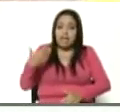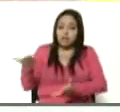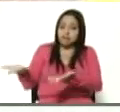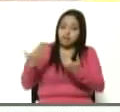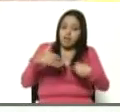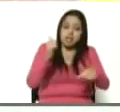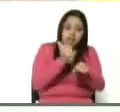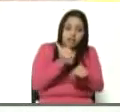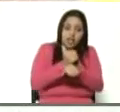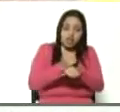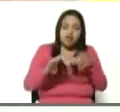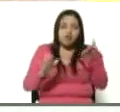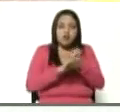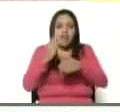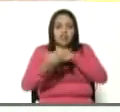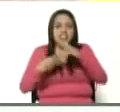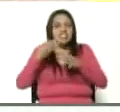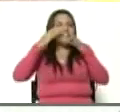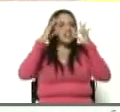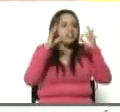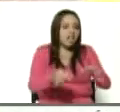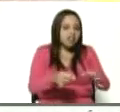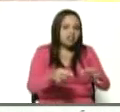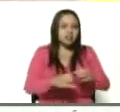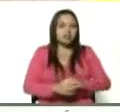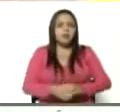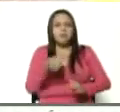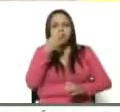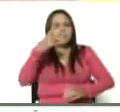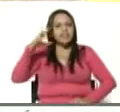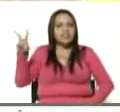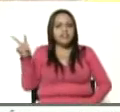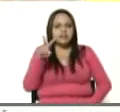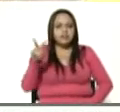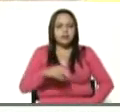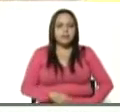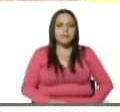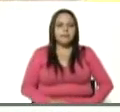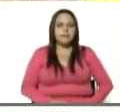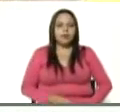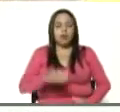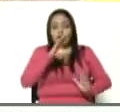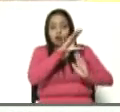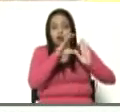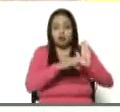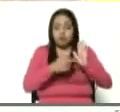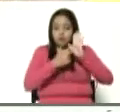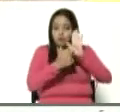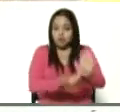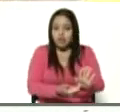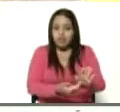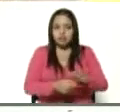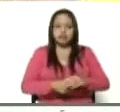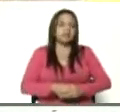sobre la base de la verdad, por el bien de Venezuela, con la Constitución por delante,